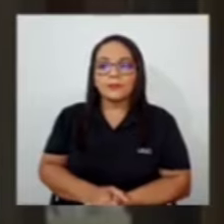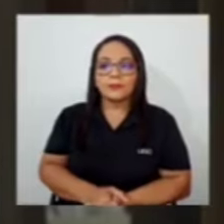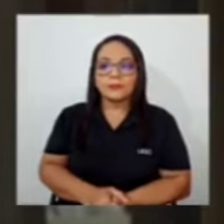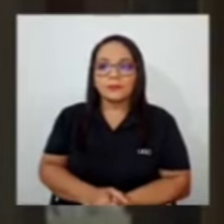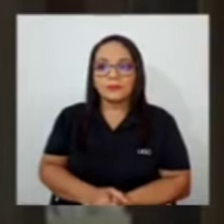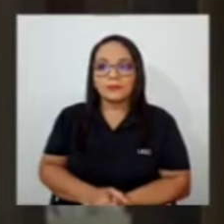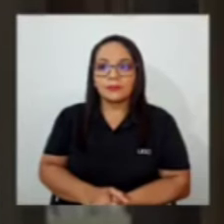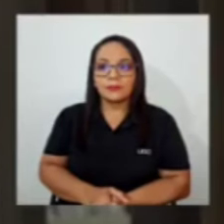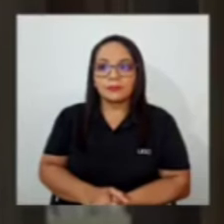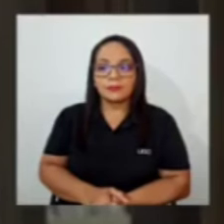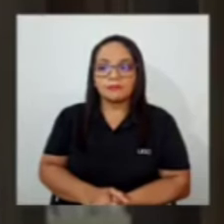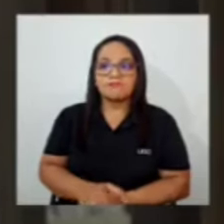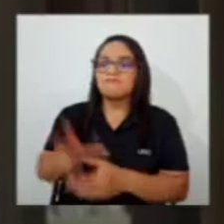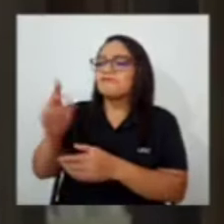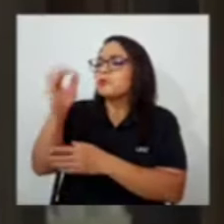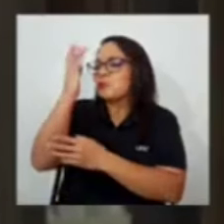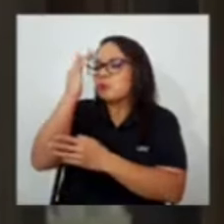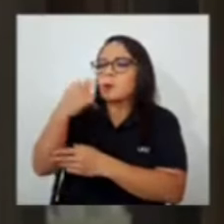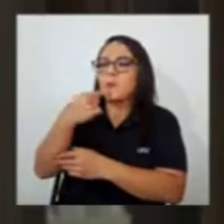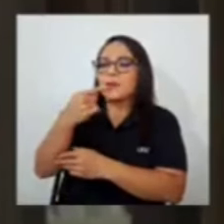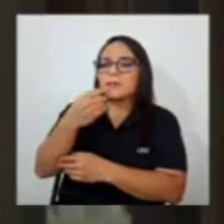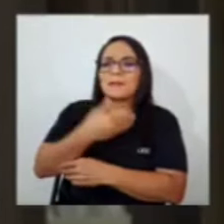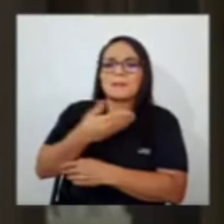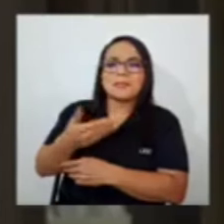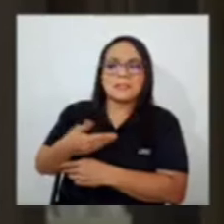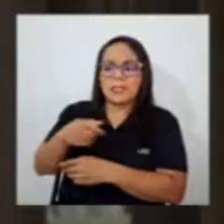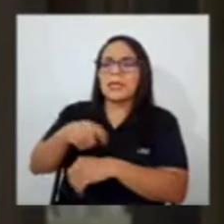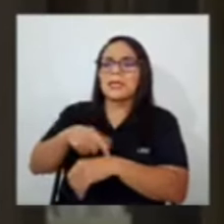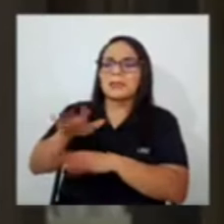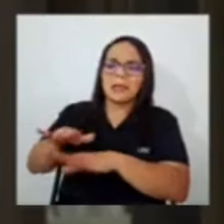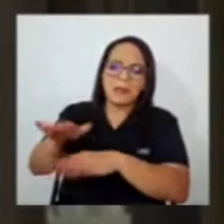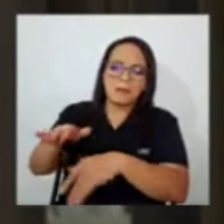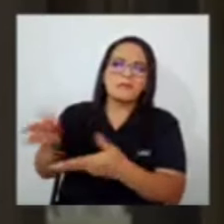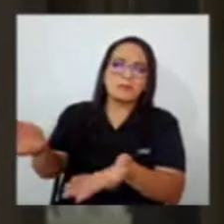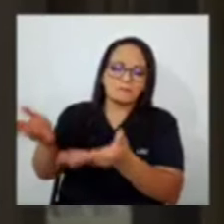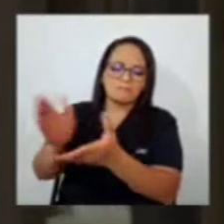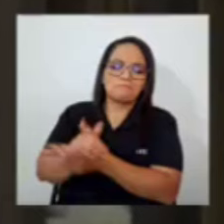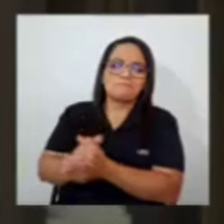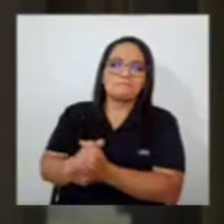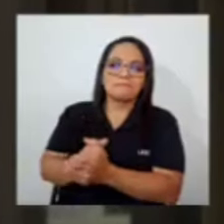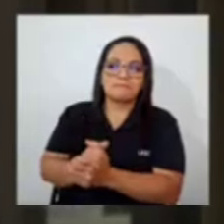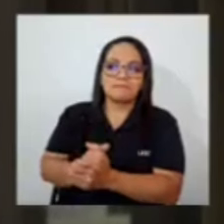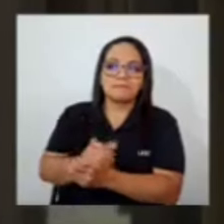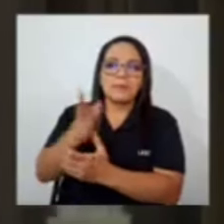tómese su tiempo don David hay más que vida decía mi abuelita